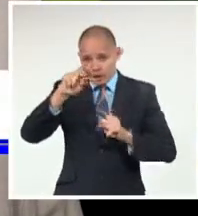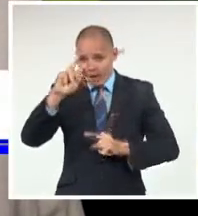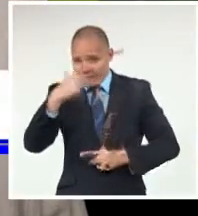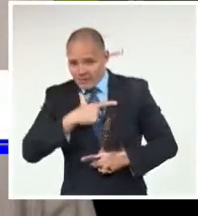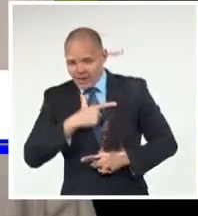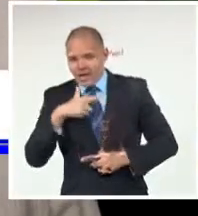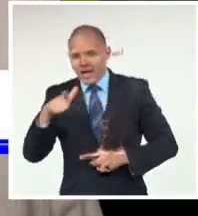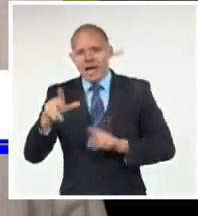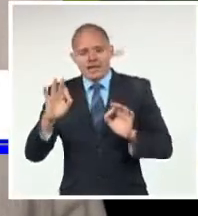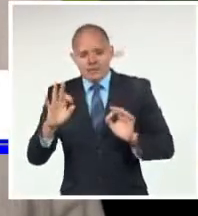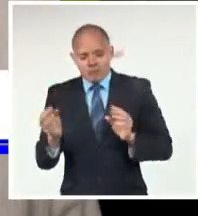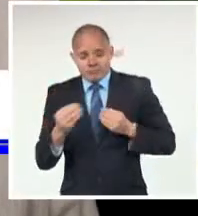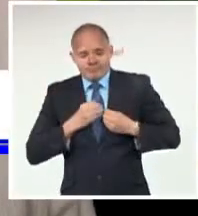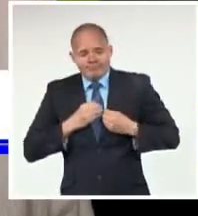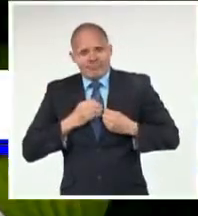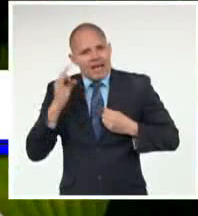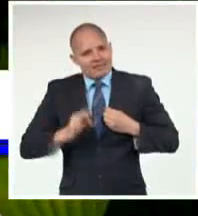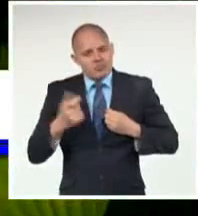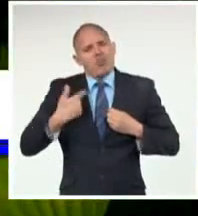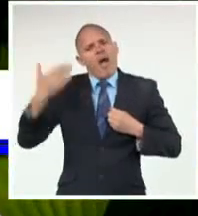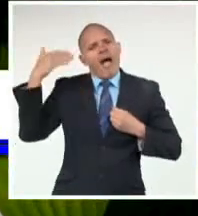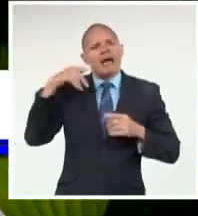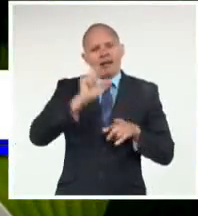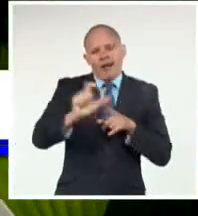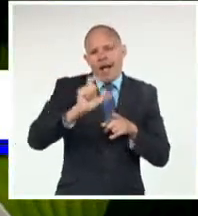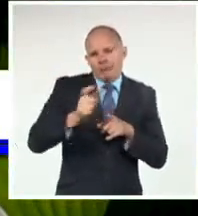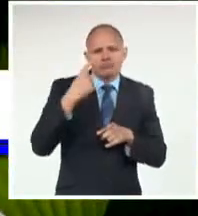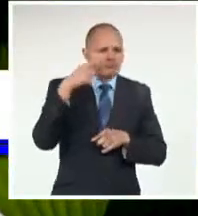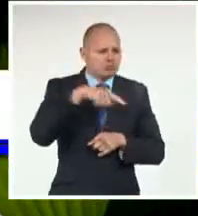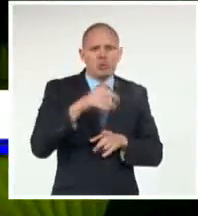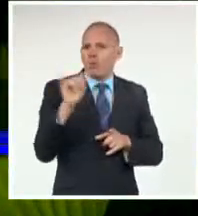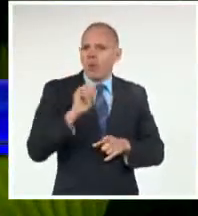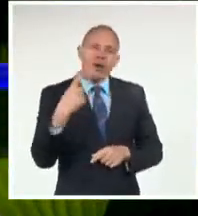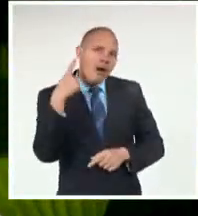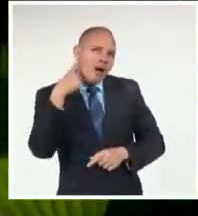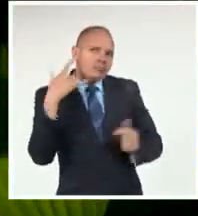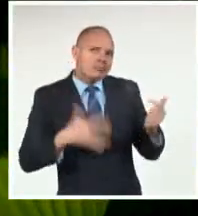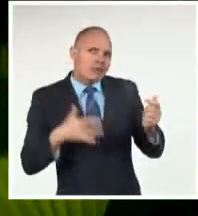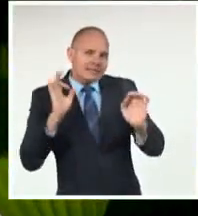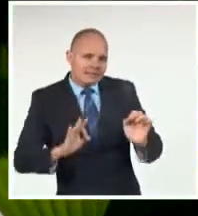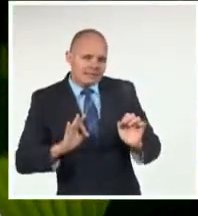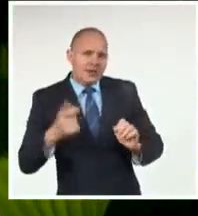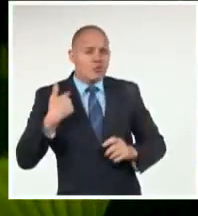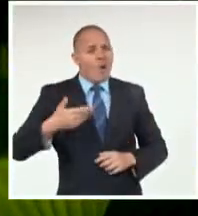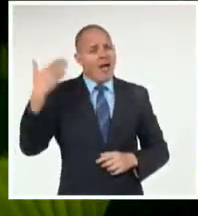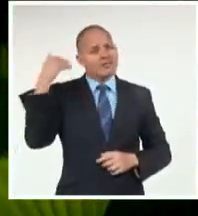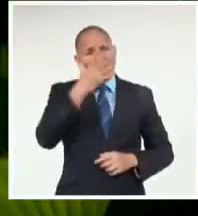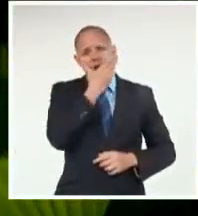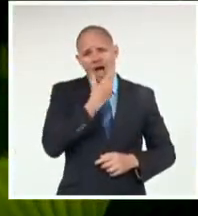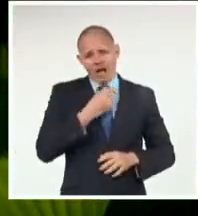vida Incluso Desde el campo Y Yo soy De una generación También Muy